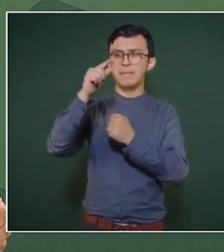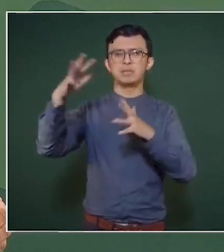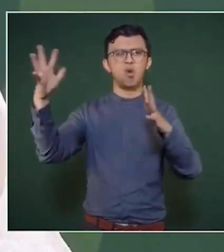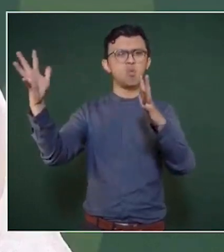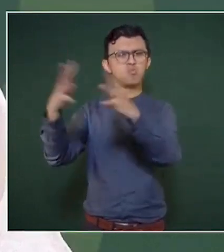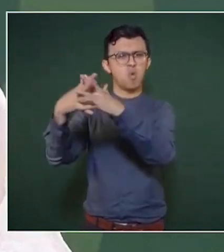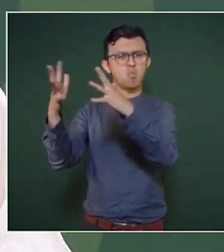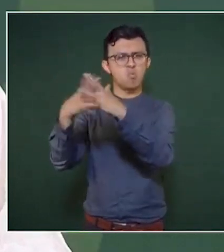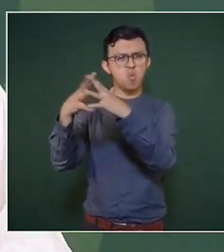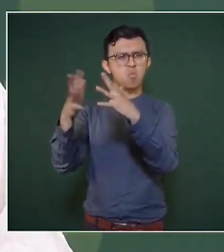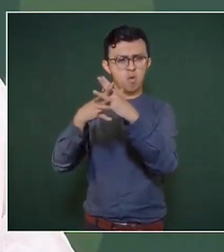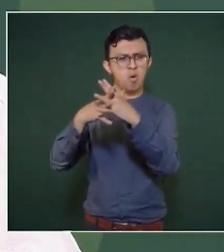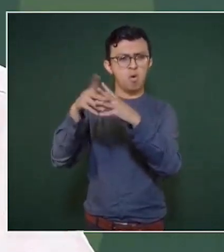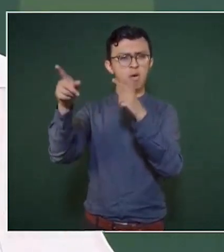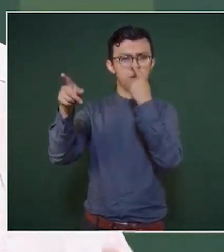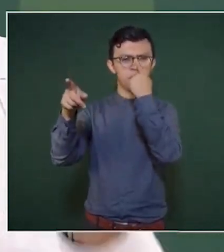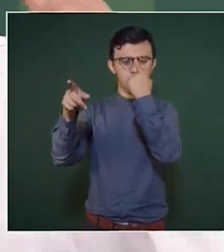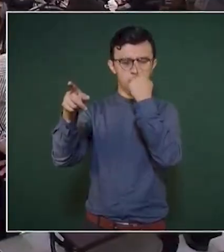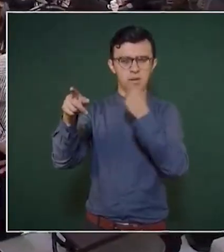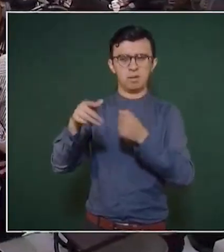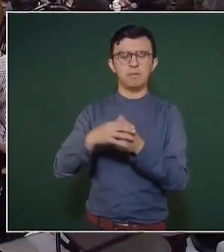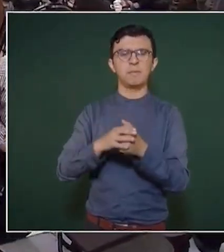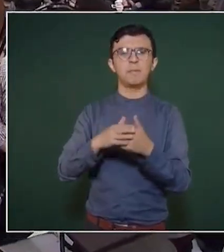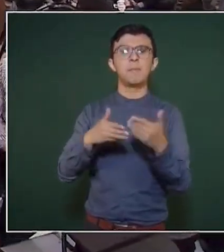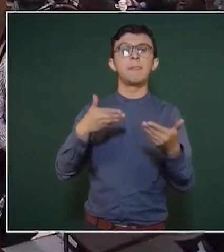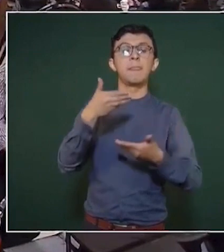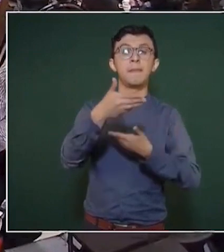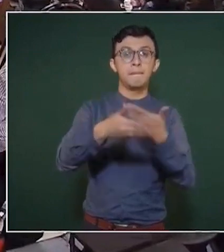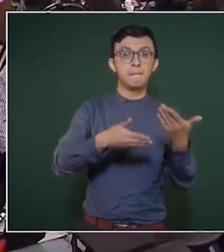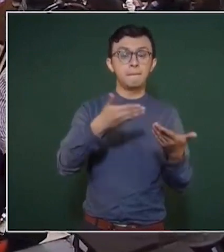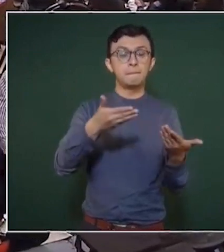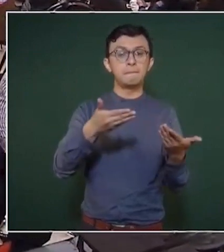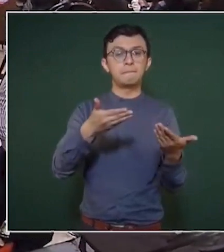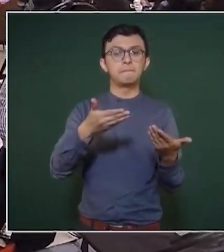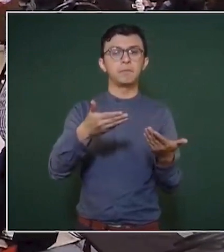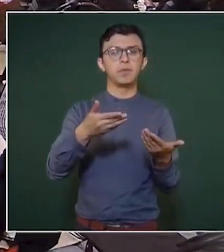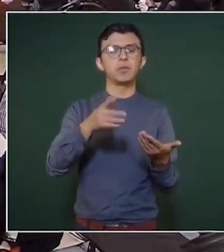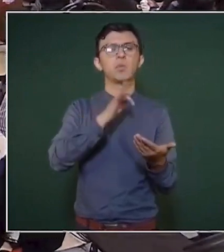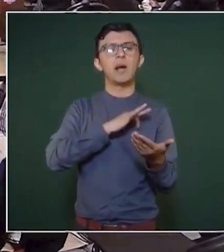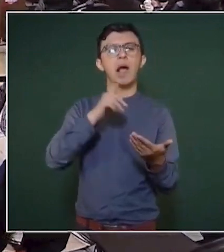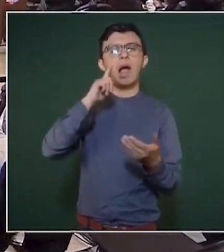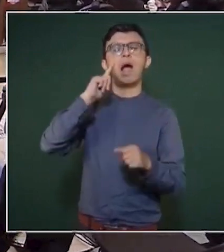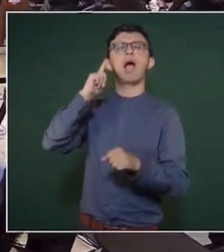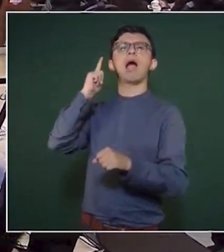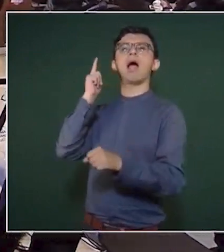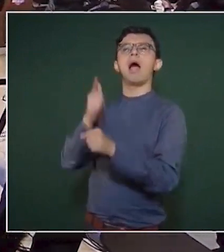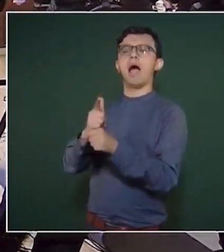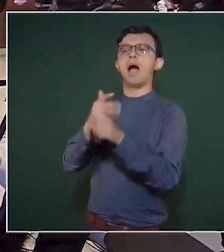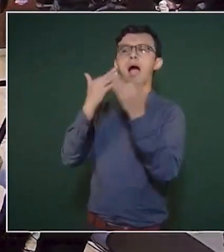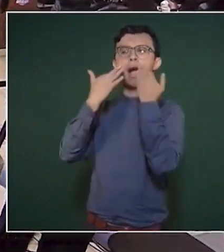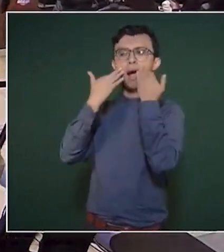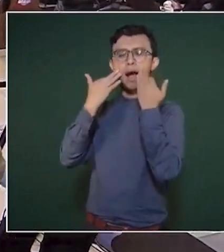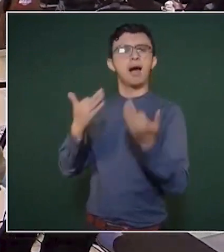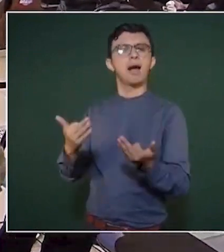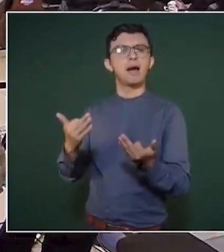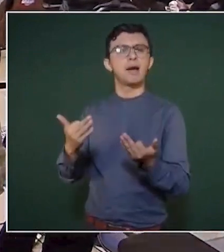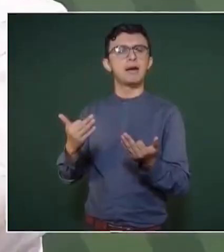se pudo constatar de que